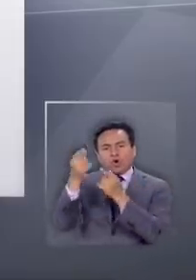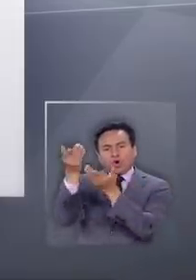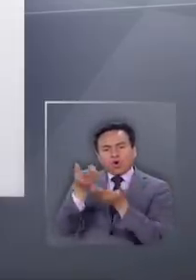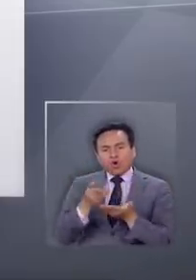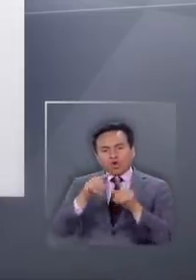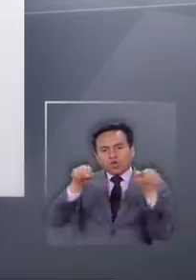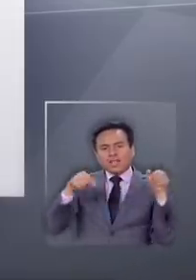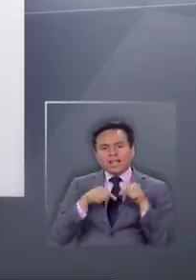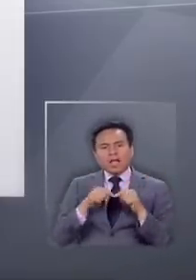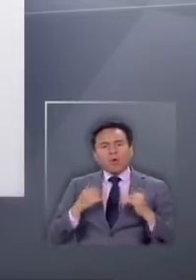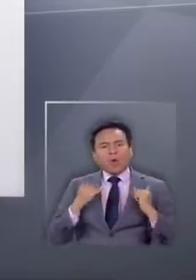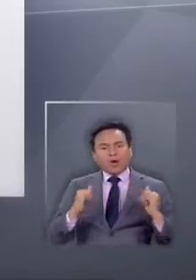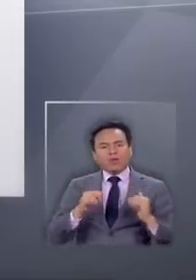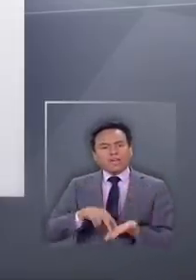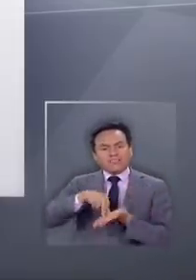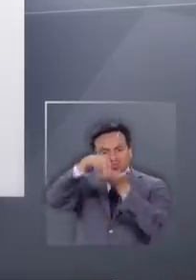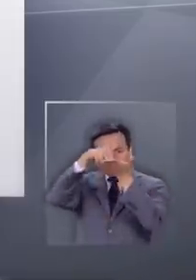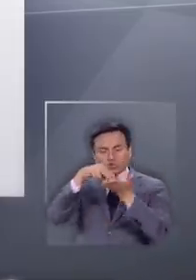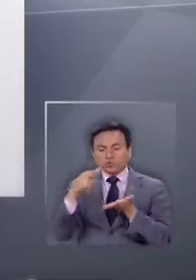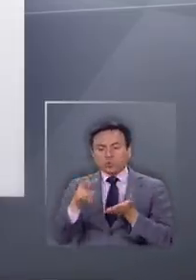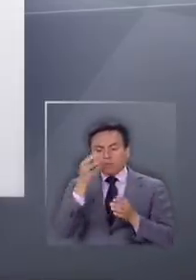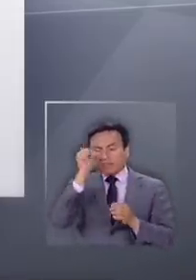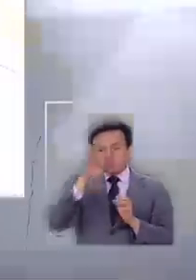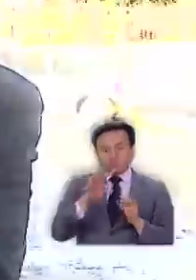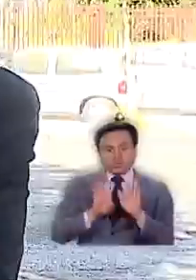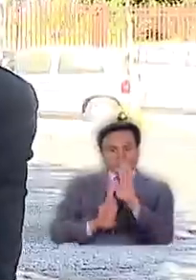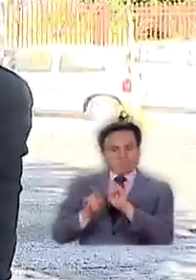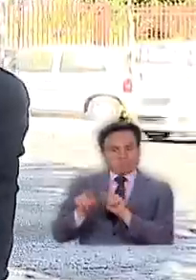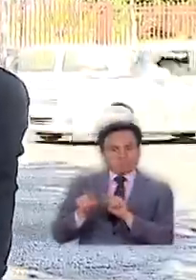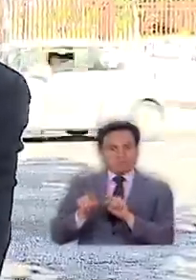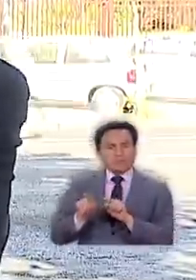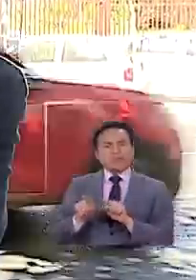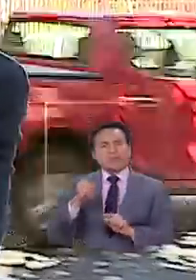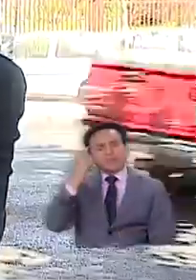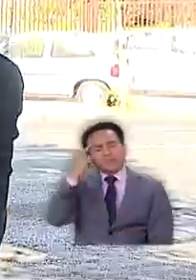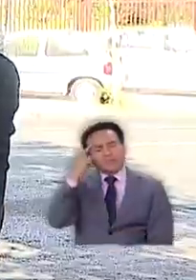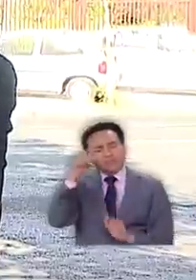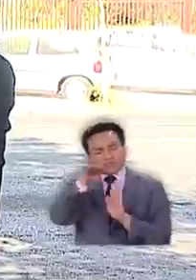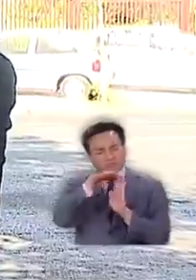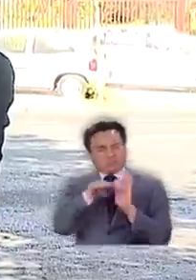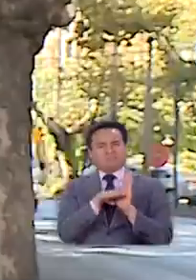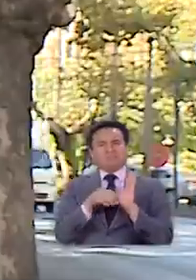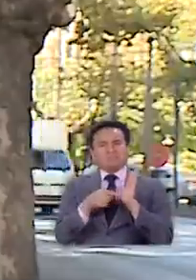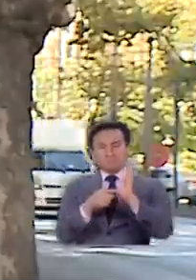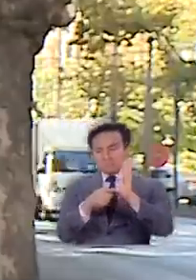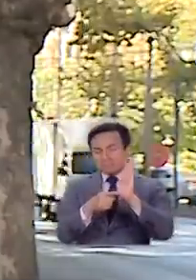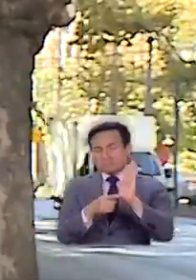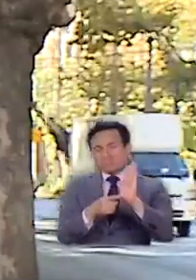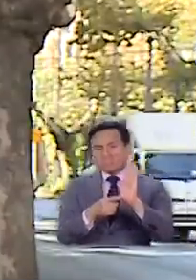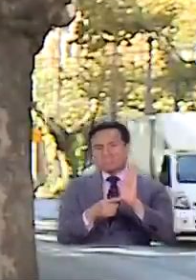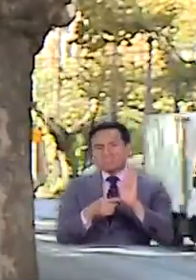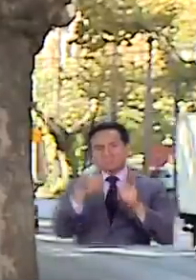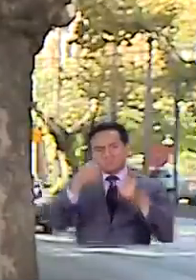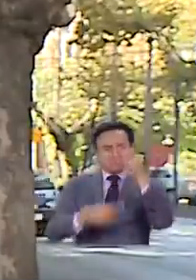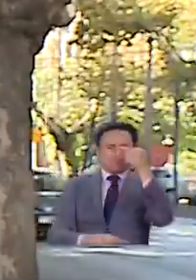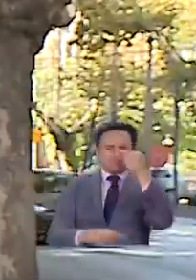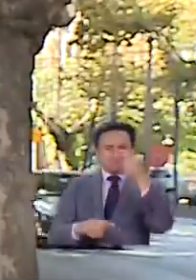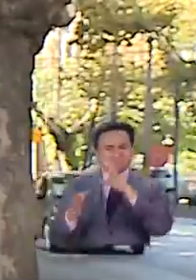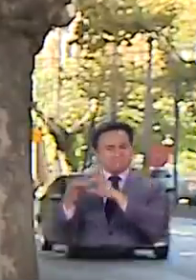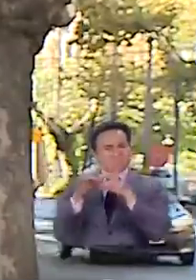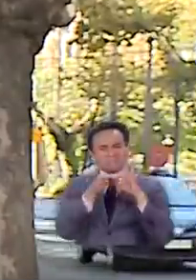ascensor o juegos además de retirar su propia basura. Consideramos que es una medida primero totalmente injustificada